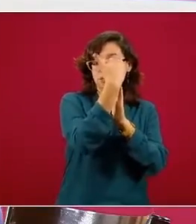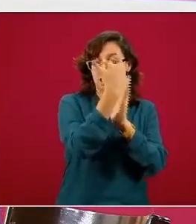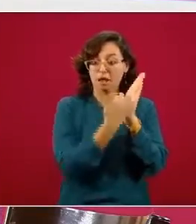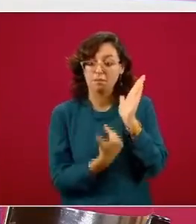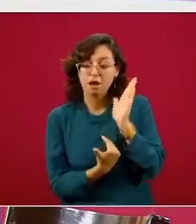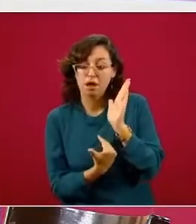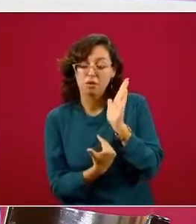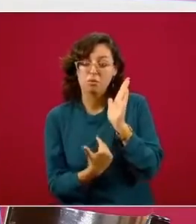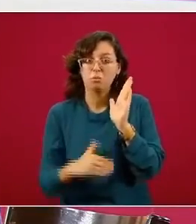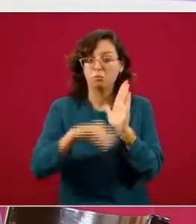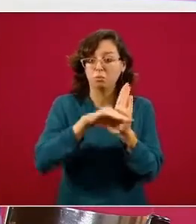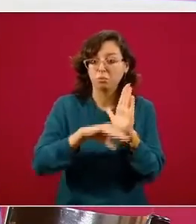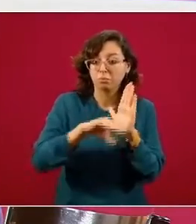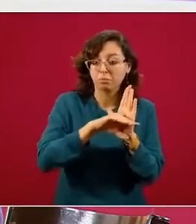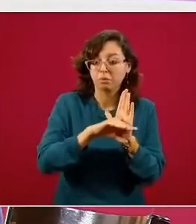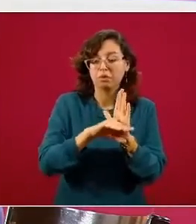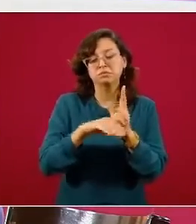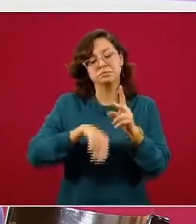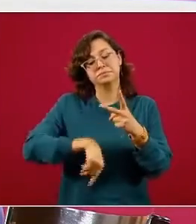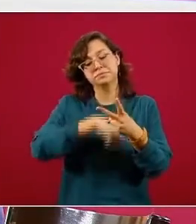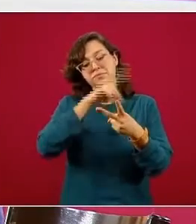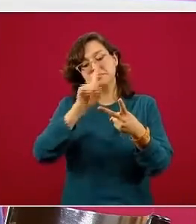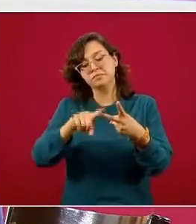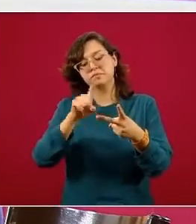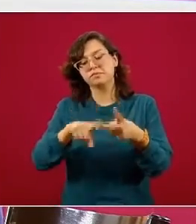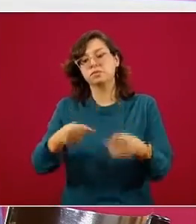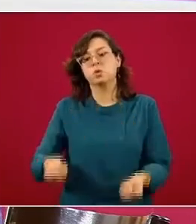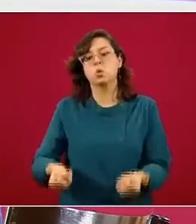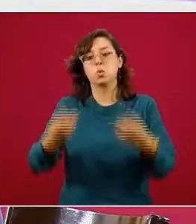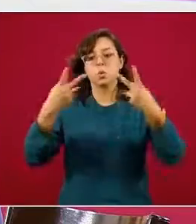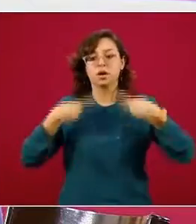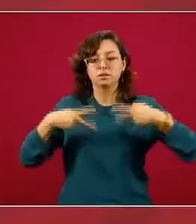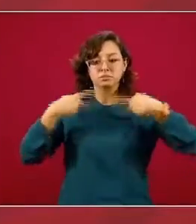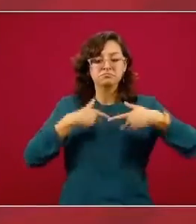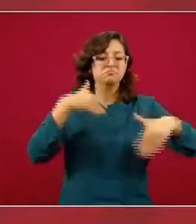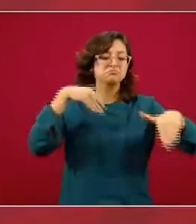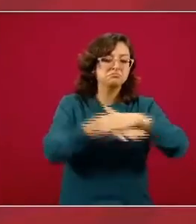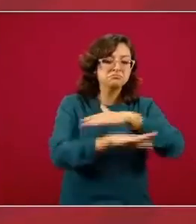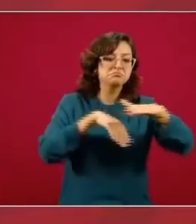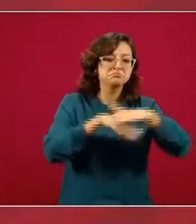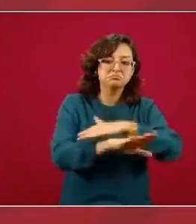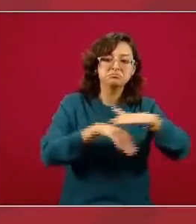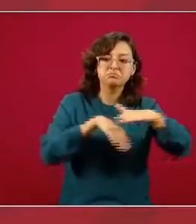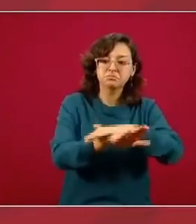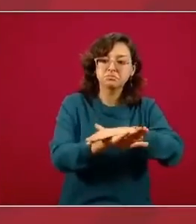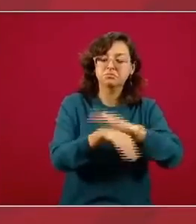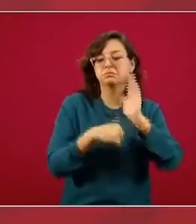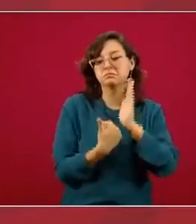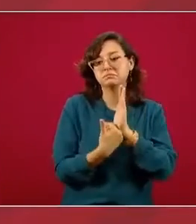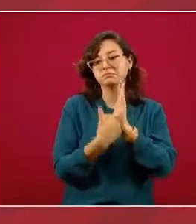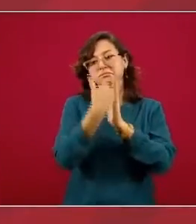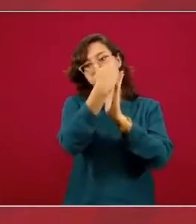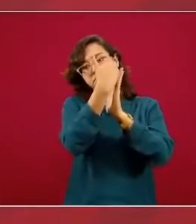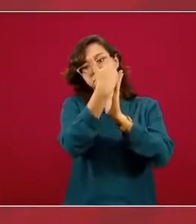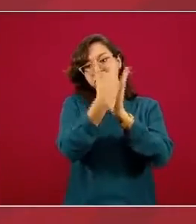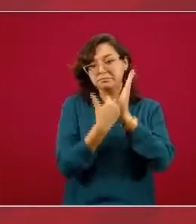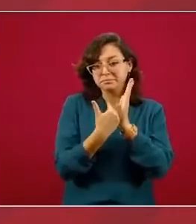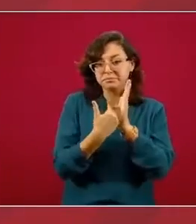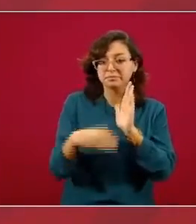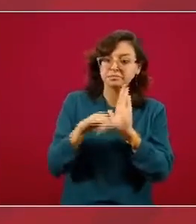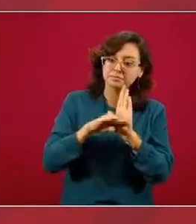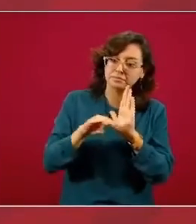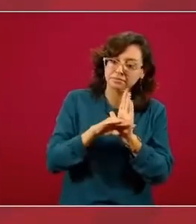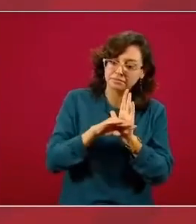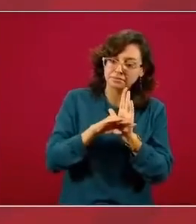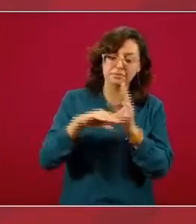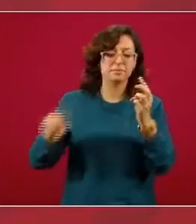o va bajando la tendencia en la hospitalización puede ser que va para arriba está estable o va bajando